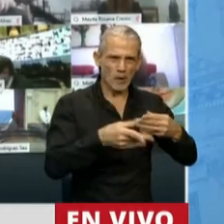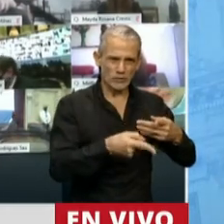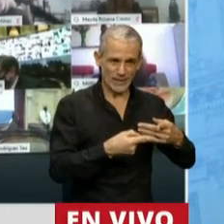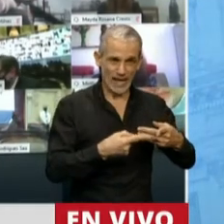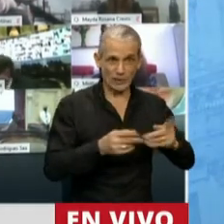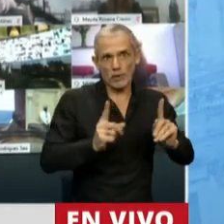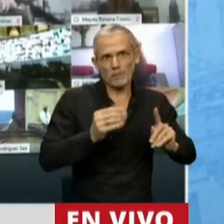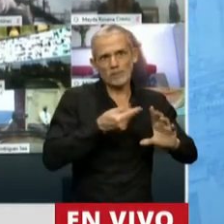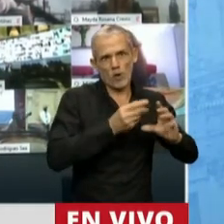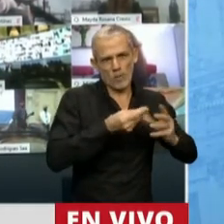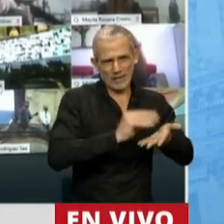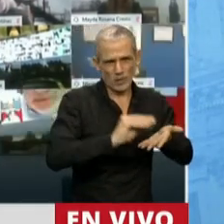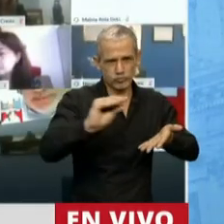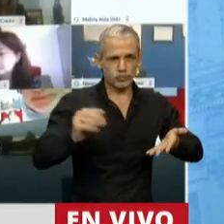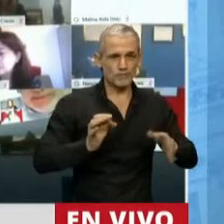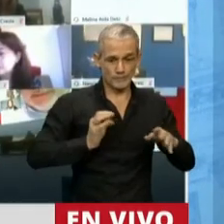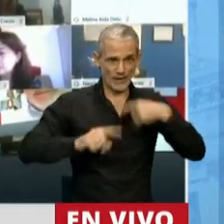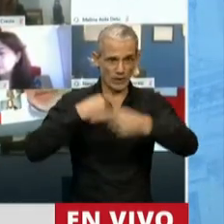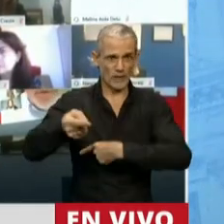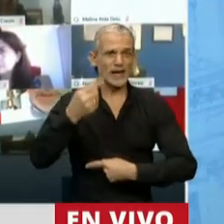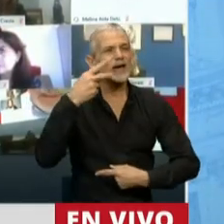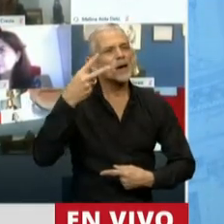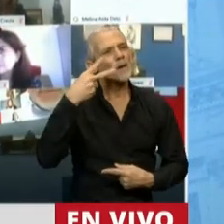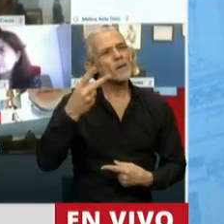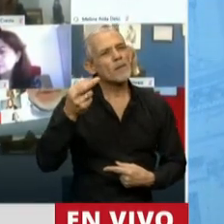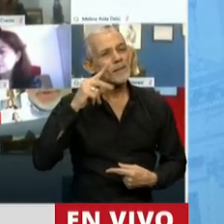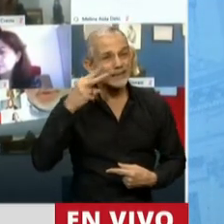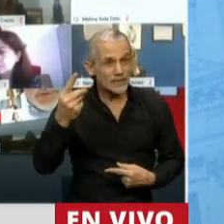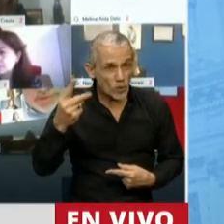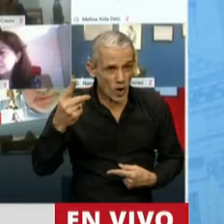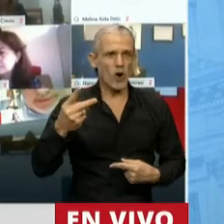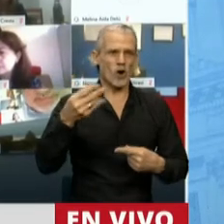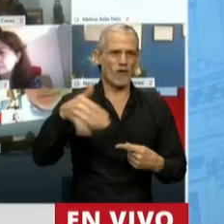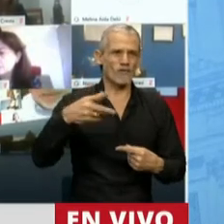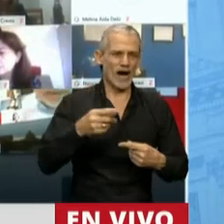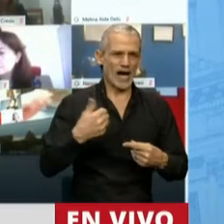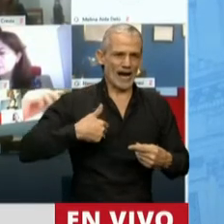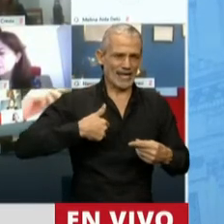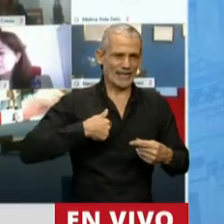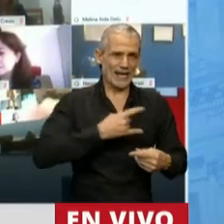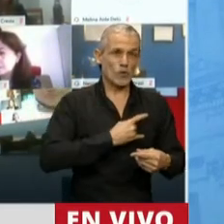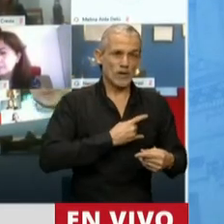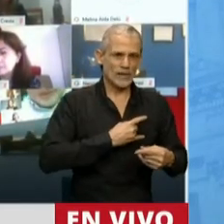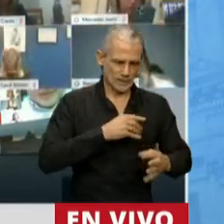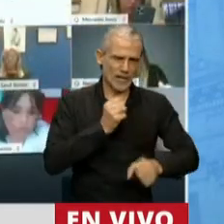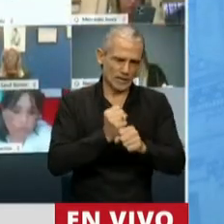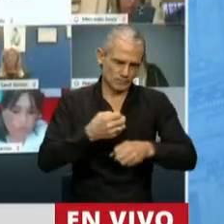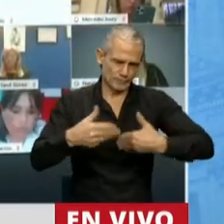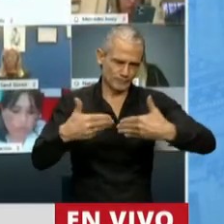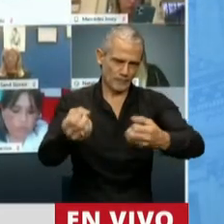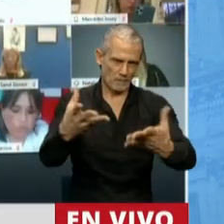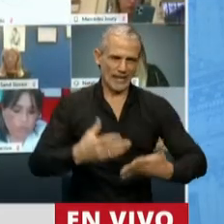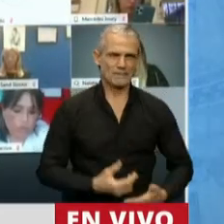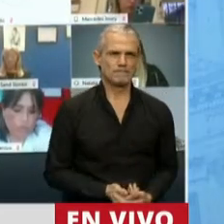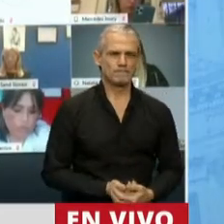seguramente vamos a arrancar el 2021 en la universidad también apretándonos los cinturones, en la Argentina en general. No hay excepción en